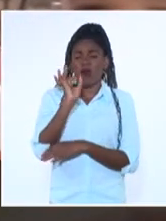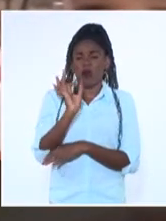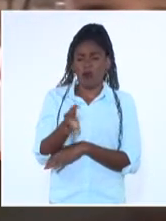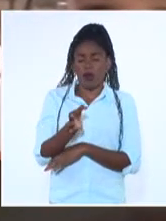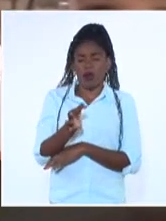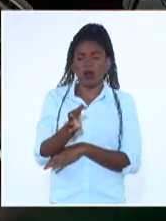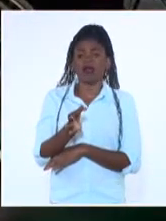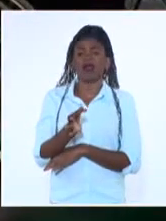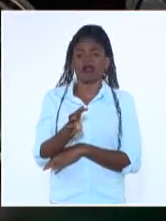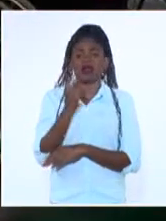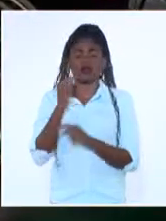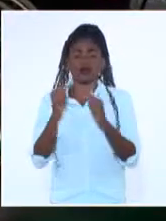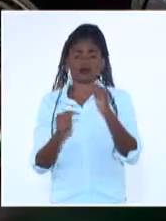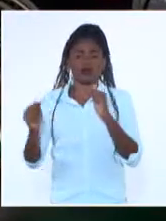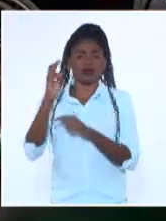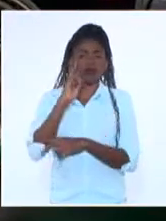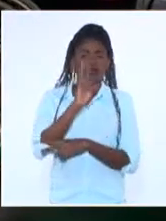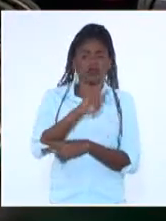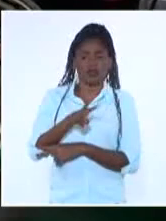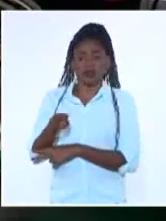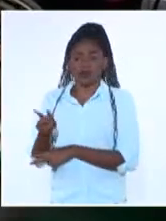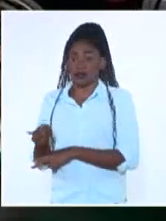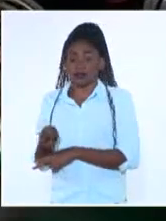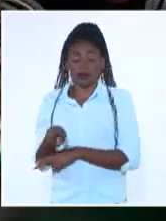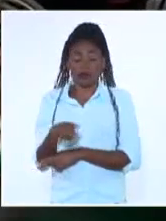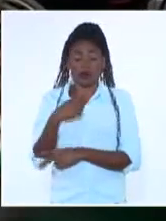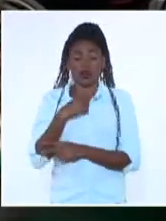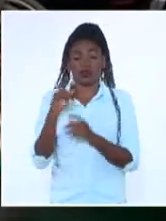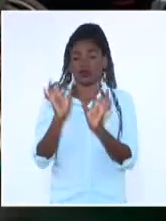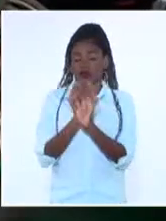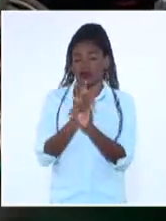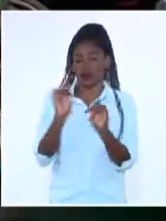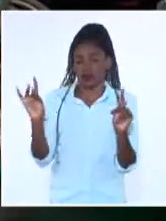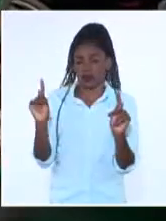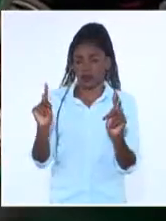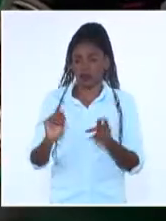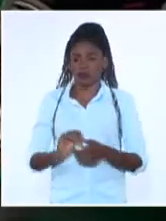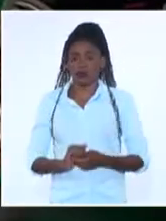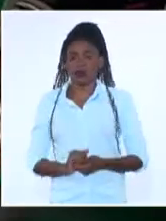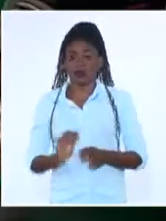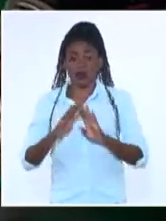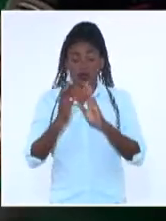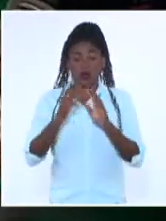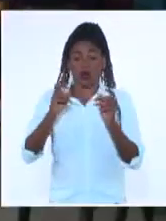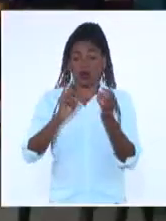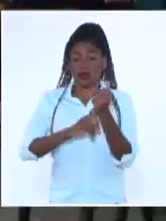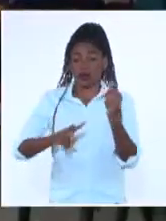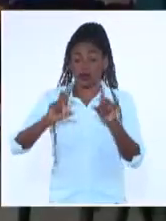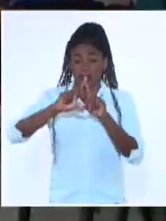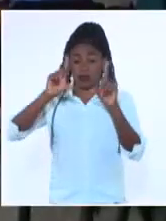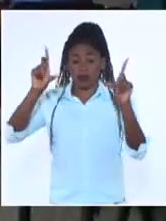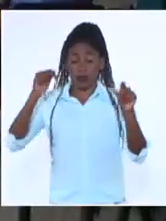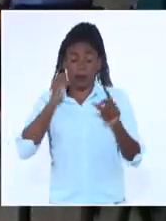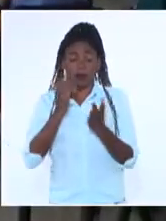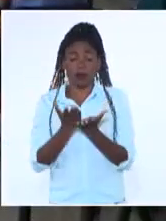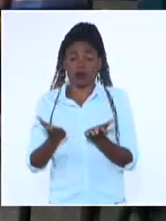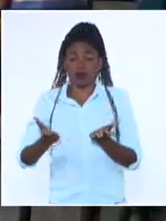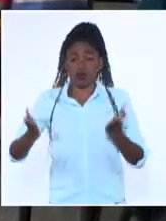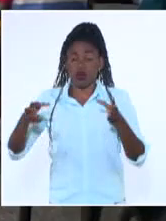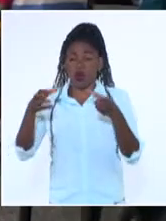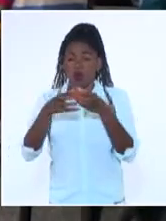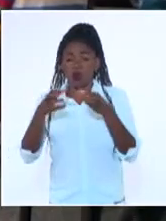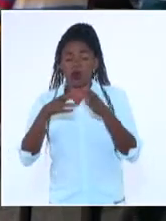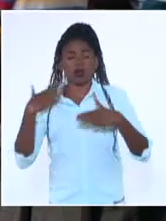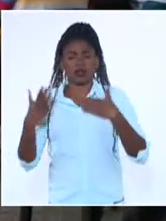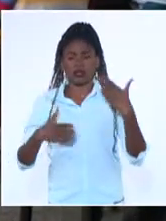constituyen prioridad de la atención por nuestros profesionales. En todas las provincias del país se han desarrollado un grupo